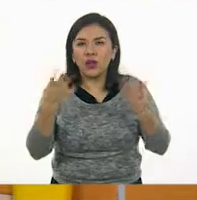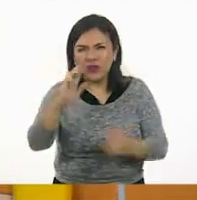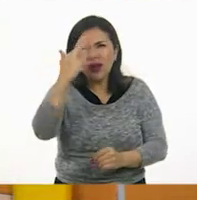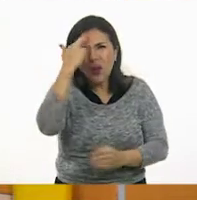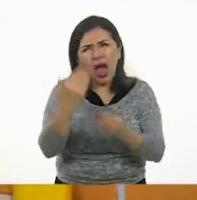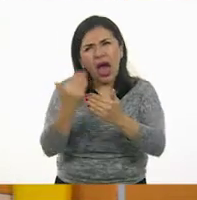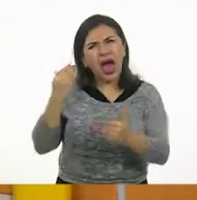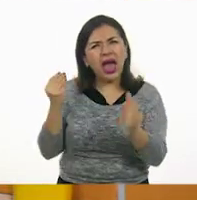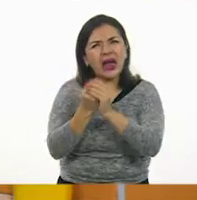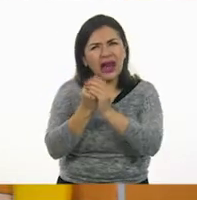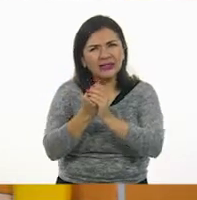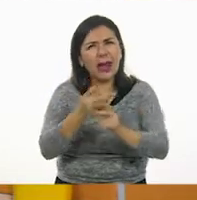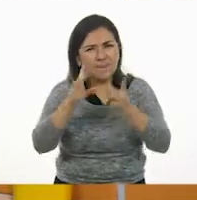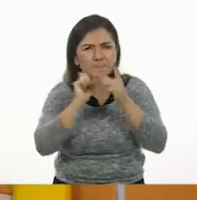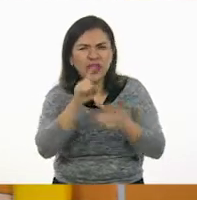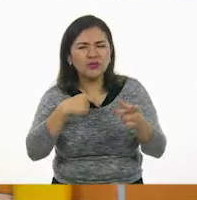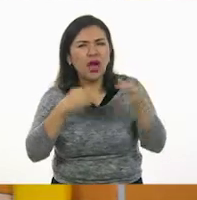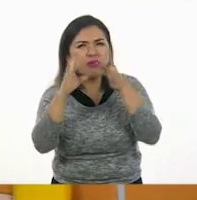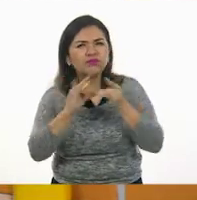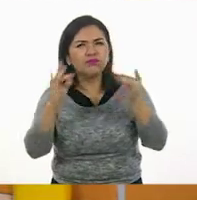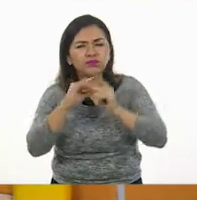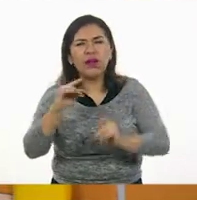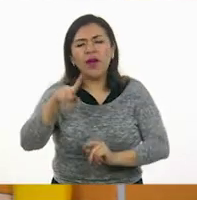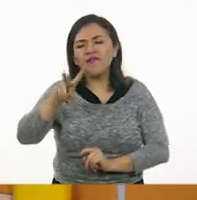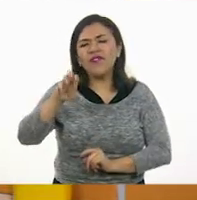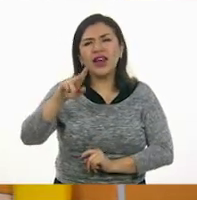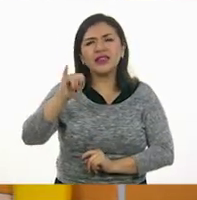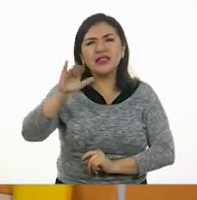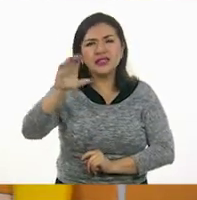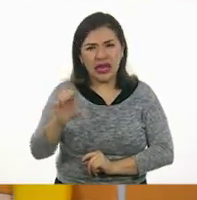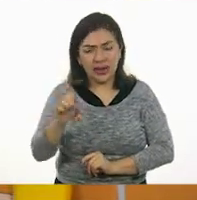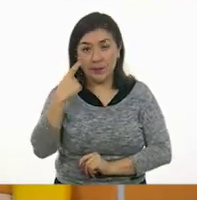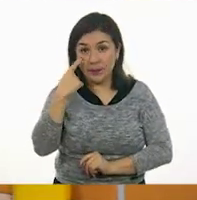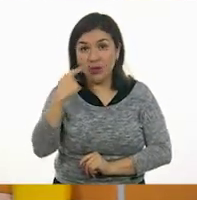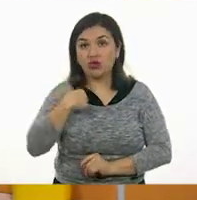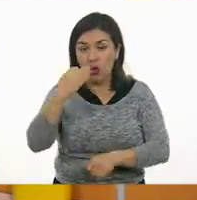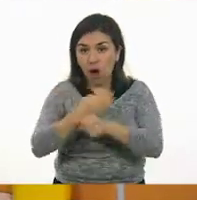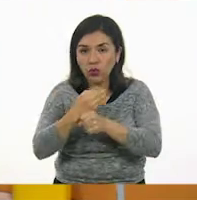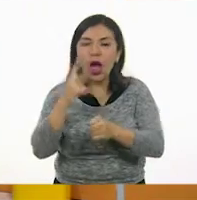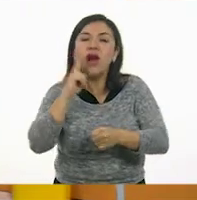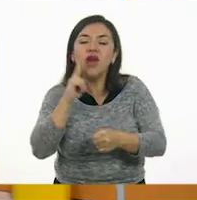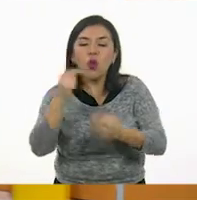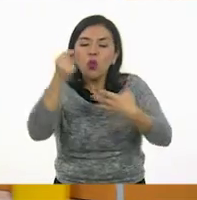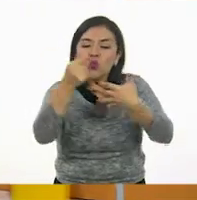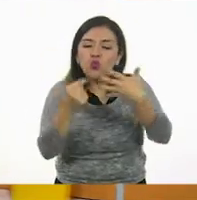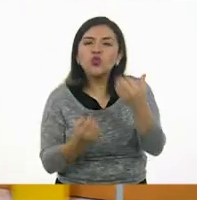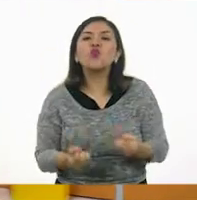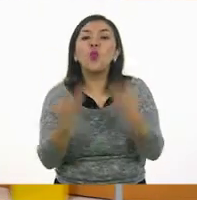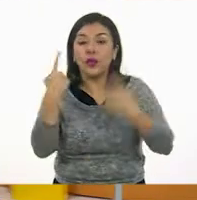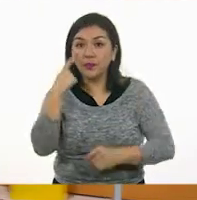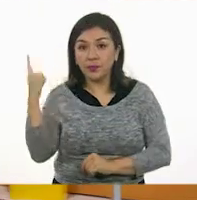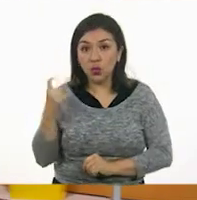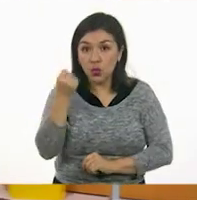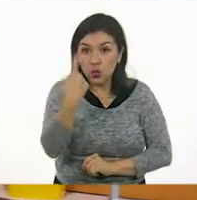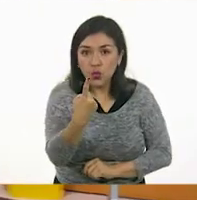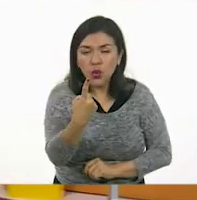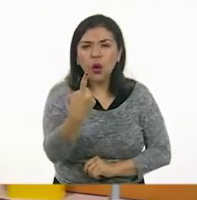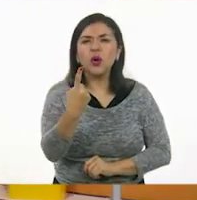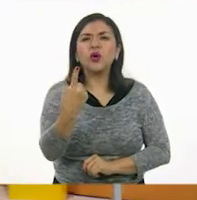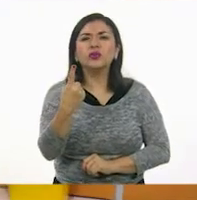acerca de los vértices? Cierto. Entonces, voy a contarlos. Tengo... Fíjense bien. Tengo uno.